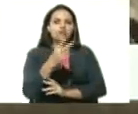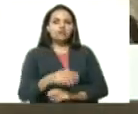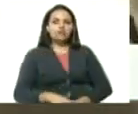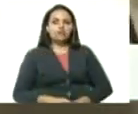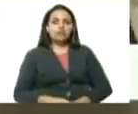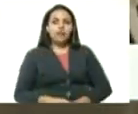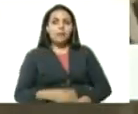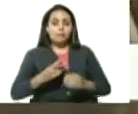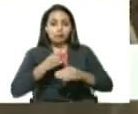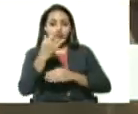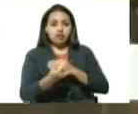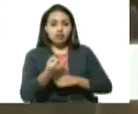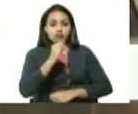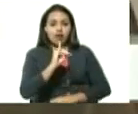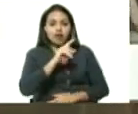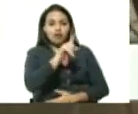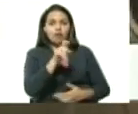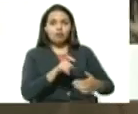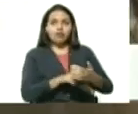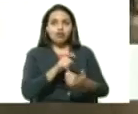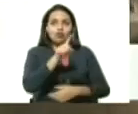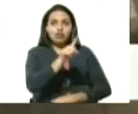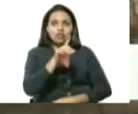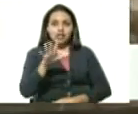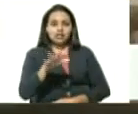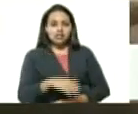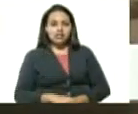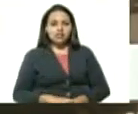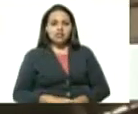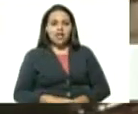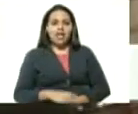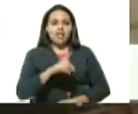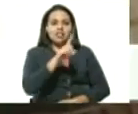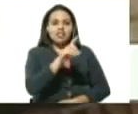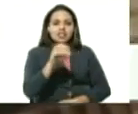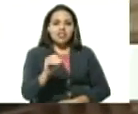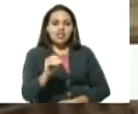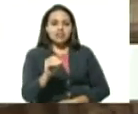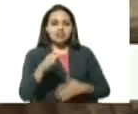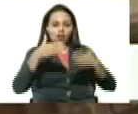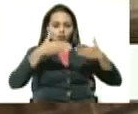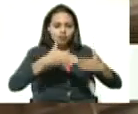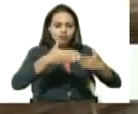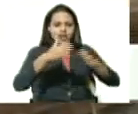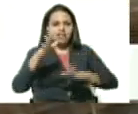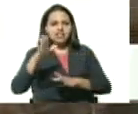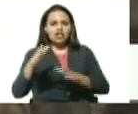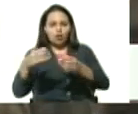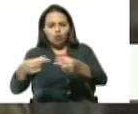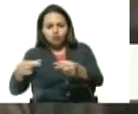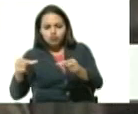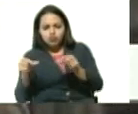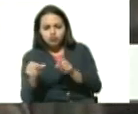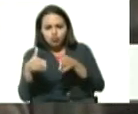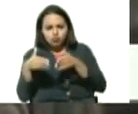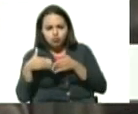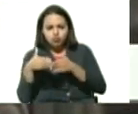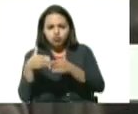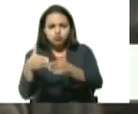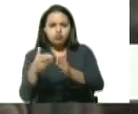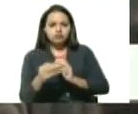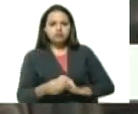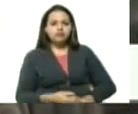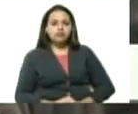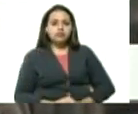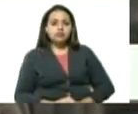embarcaciones, 10 de tipo monocasco y 5 catamarán para el transporte acuático de pasajeros y por otro lado el